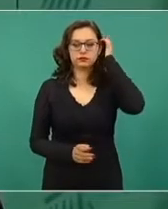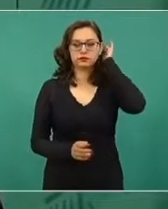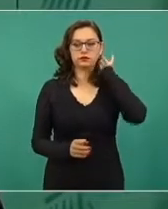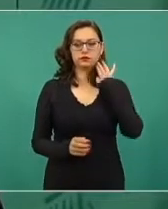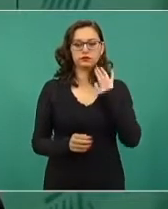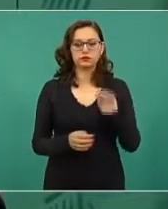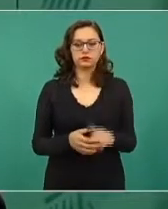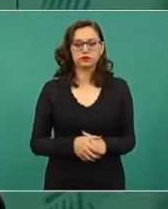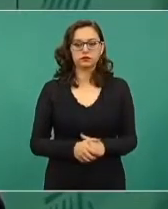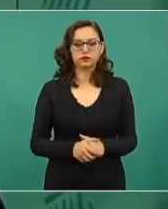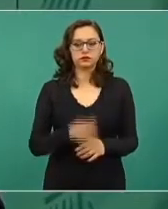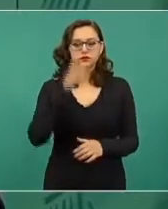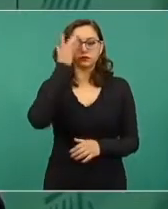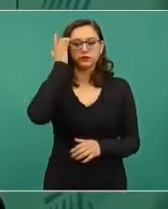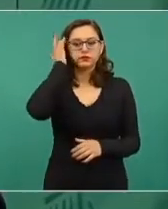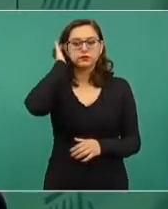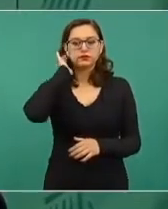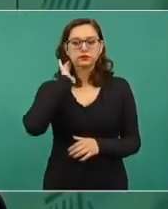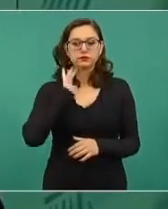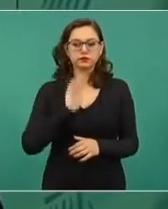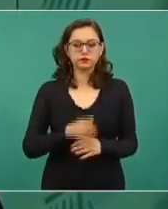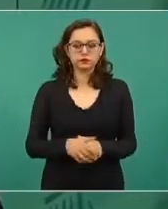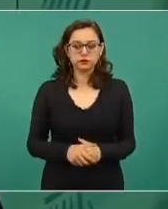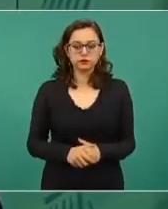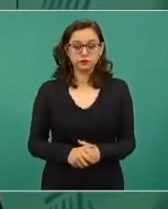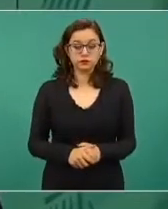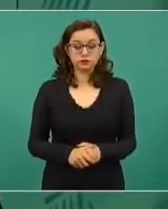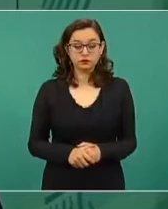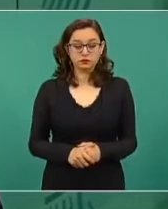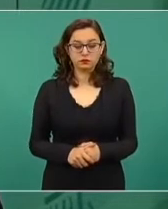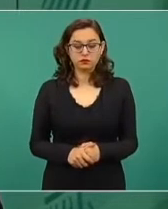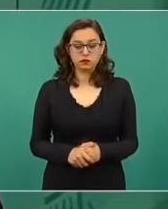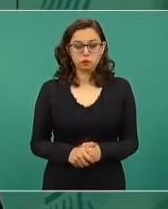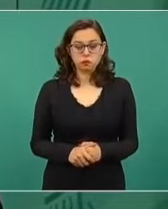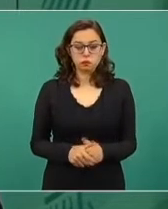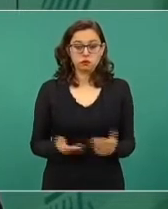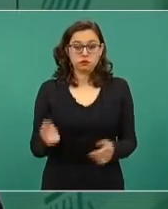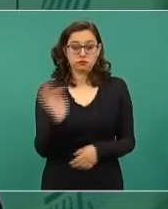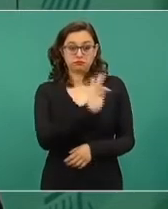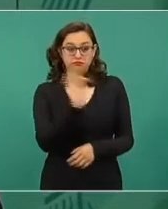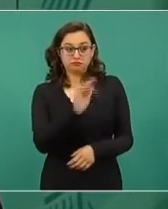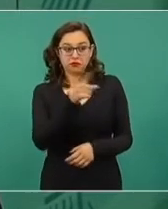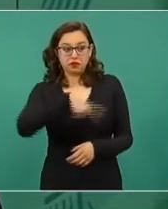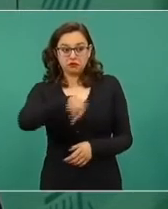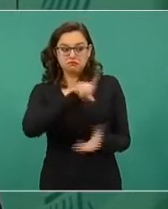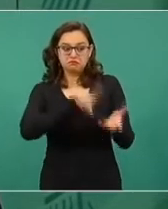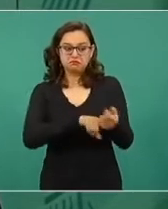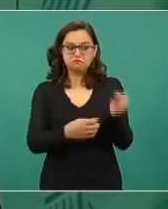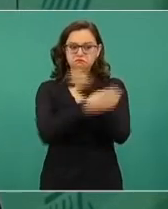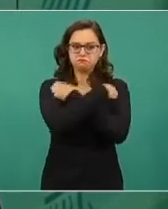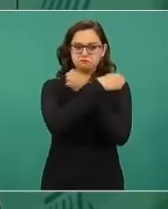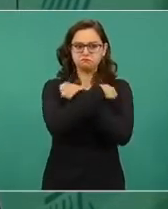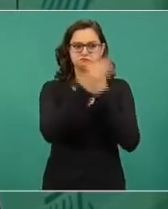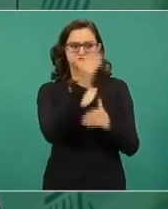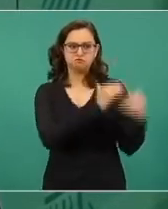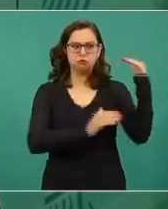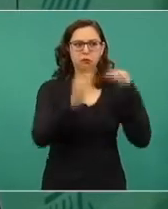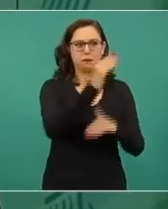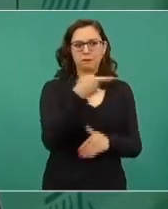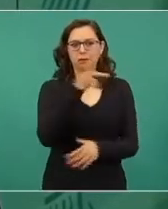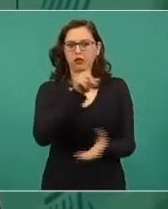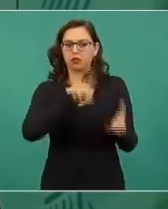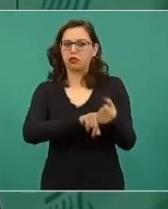y no poseer valores culturales, morales, espirituales,